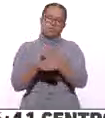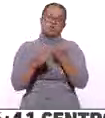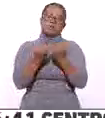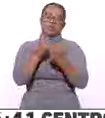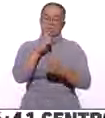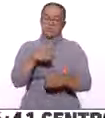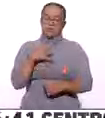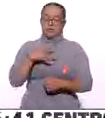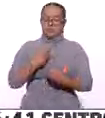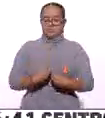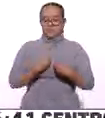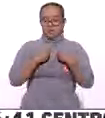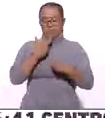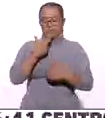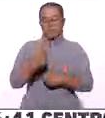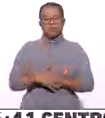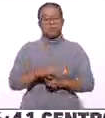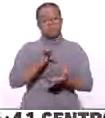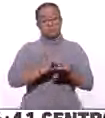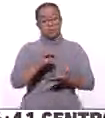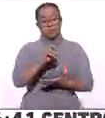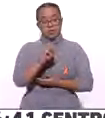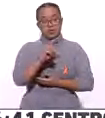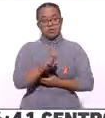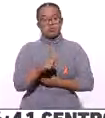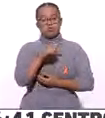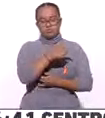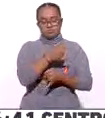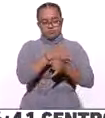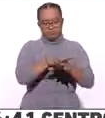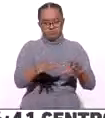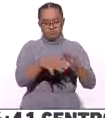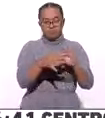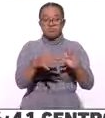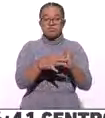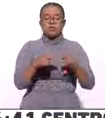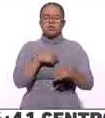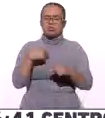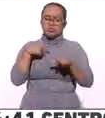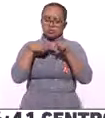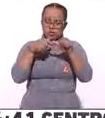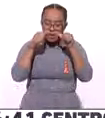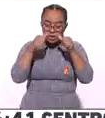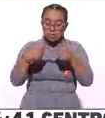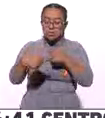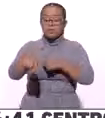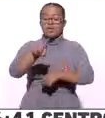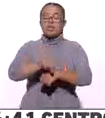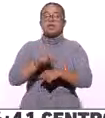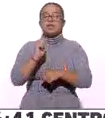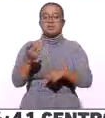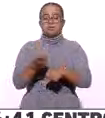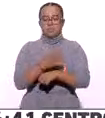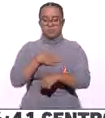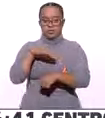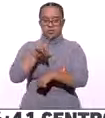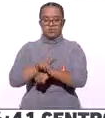Cárdenas, presidente de la Canoca aquí en la Ciudad de México. Gracias por la información y estamos atentos los próximos días. Buenos días.